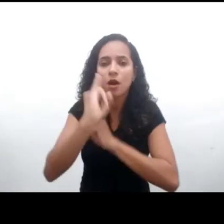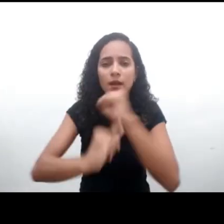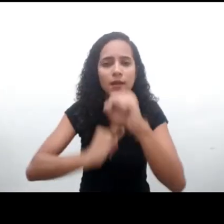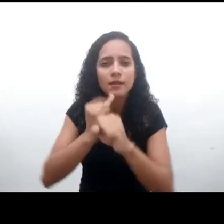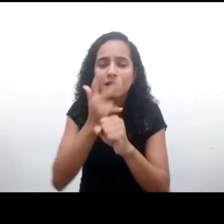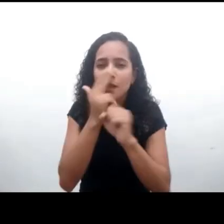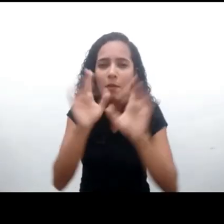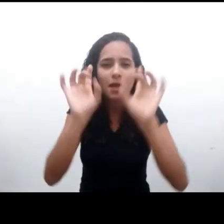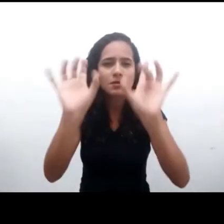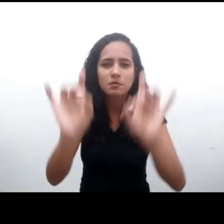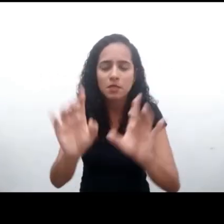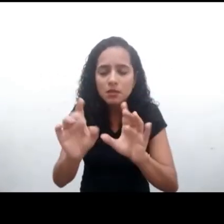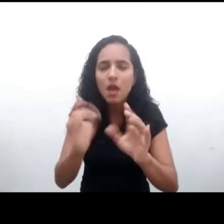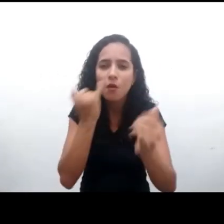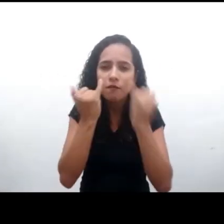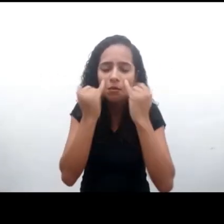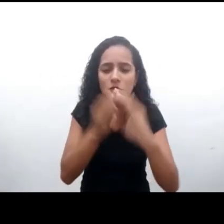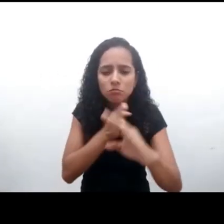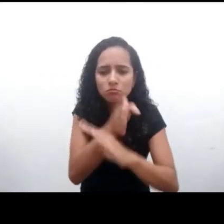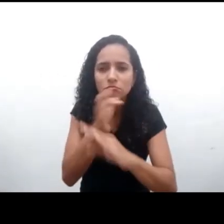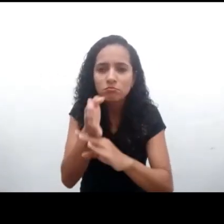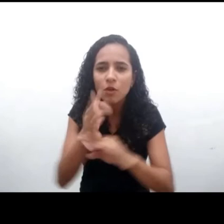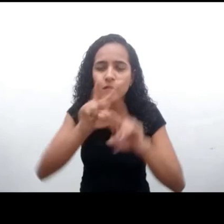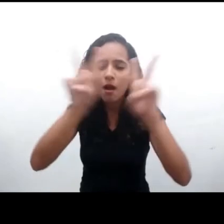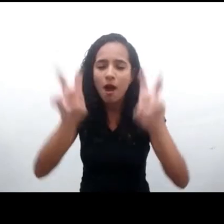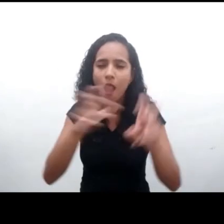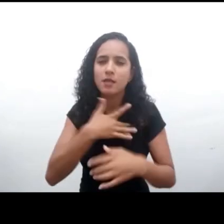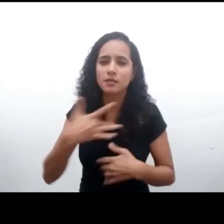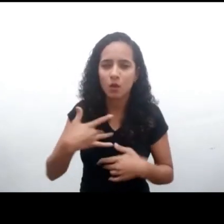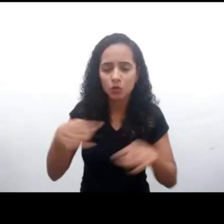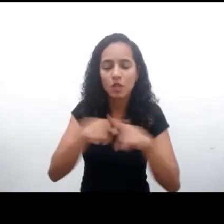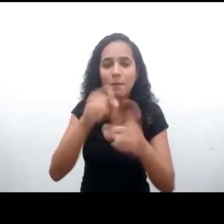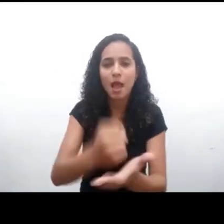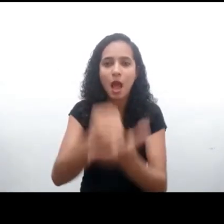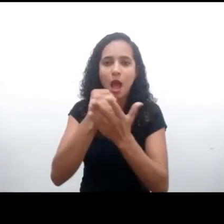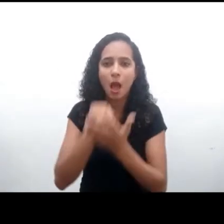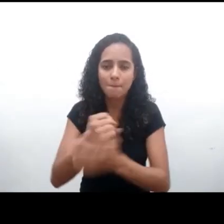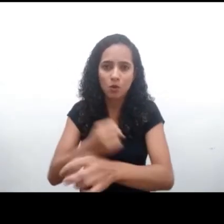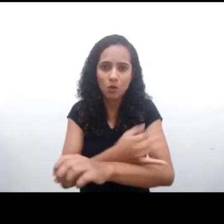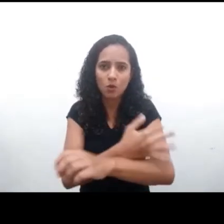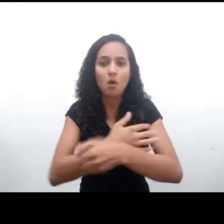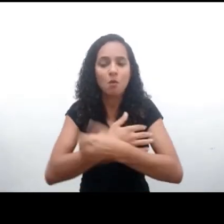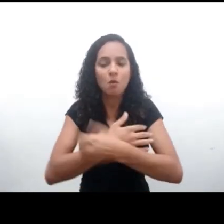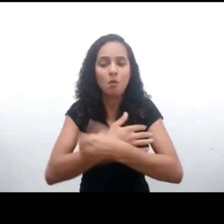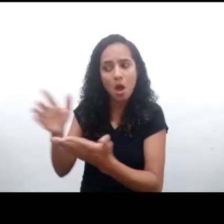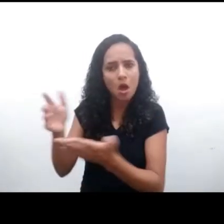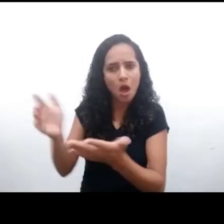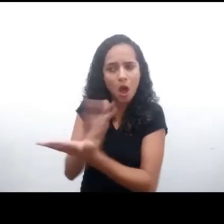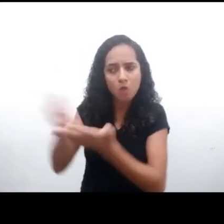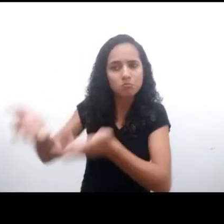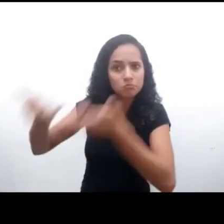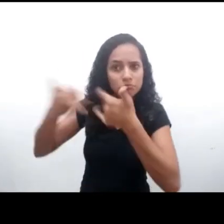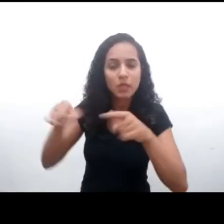se ve como una fuente especial para encontrar información sobre salud y apoyo emocional registrada en los grupos.